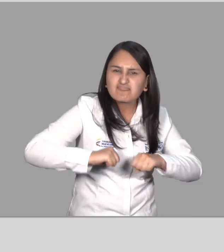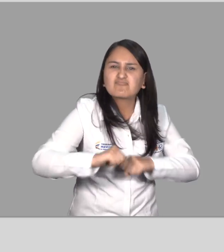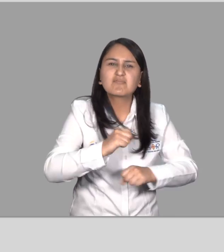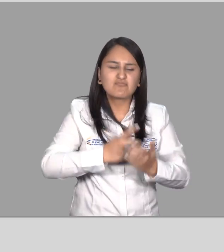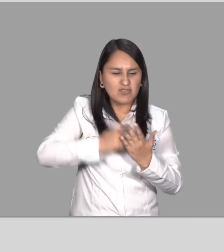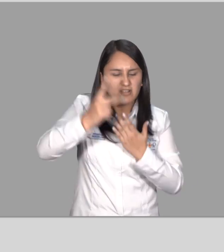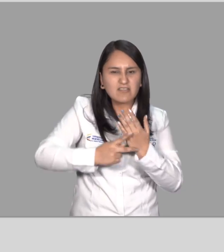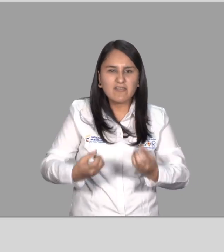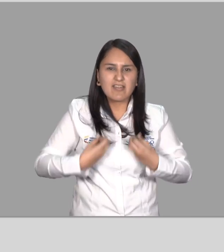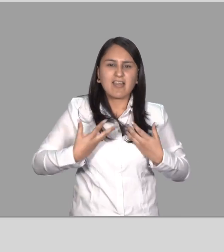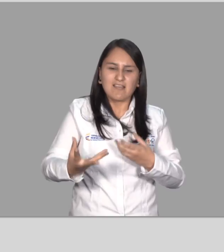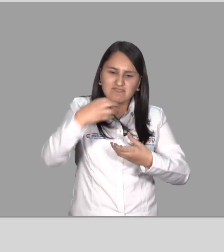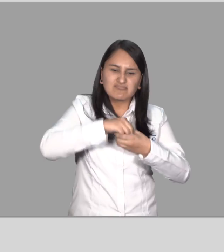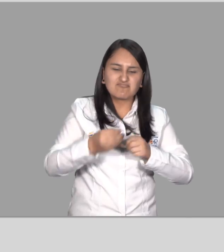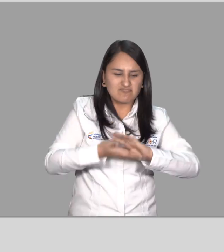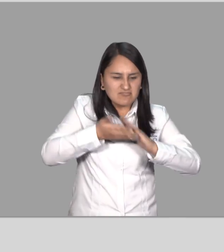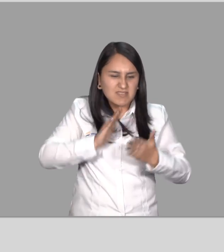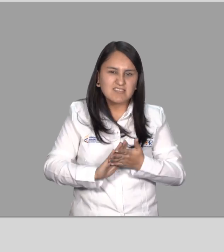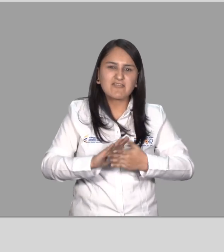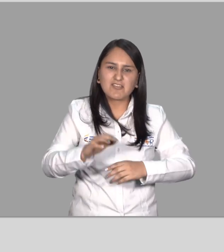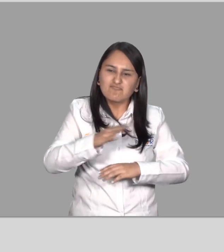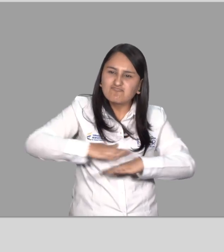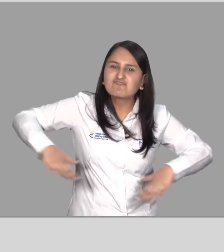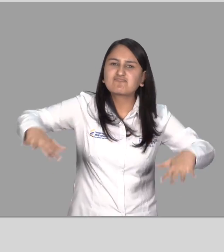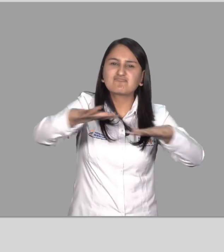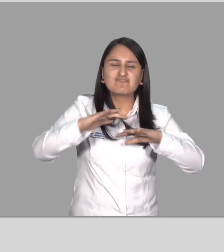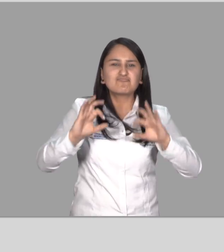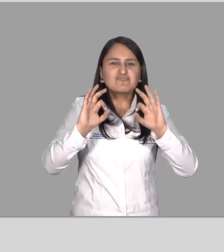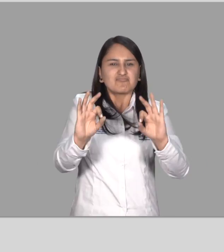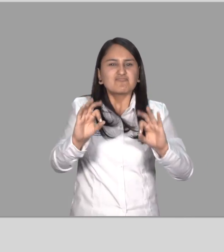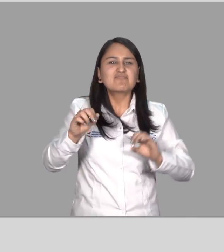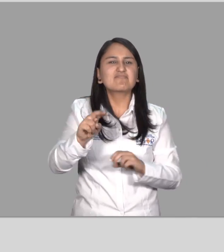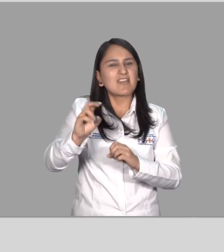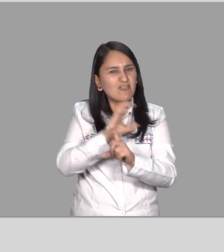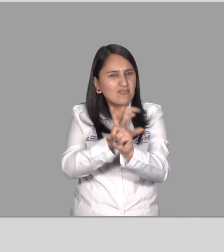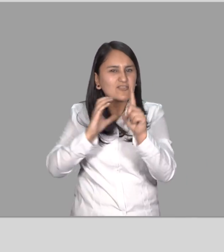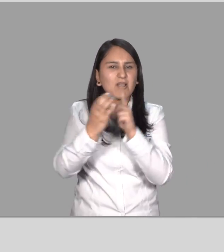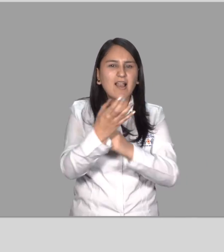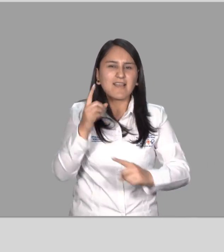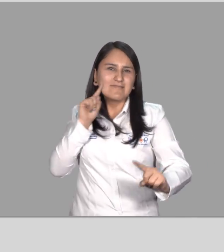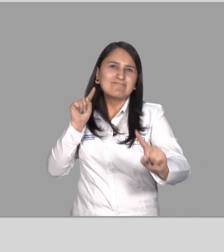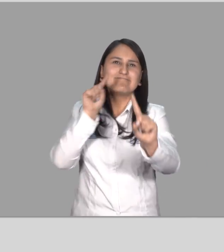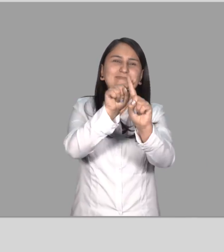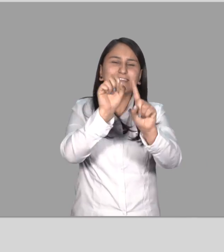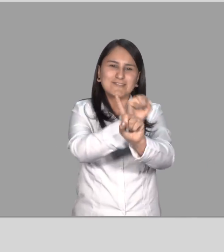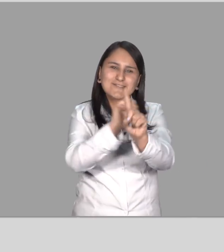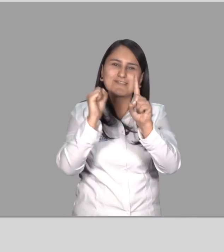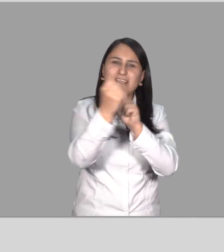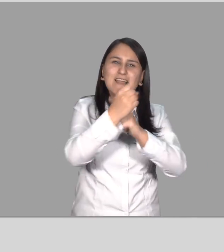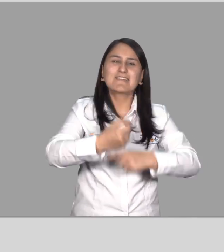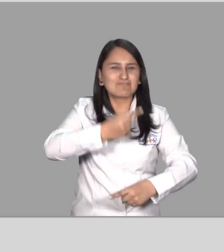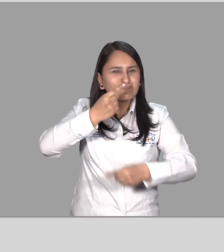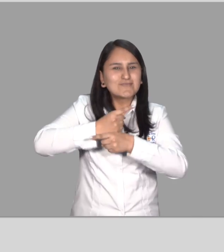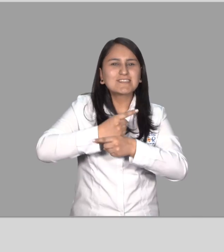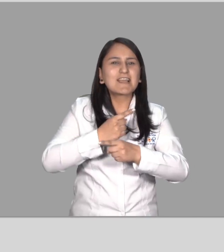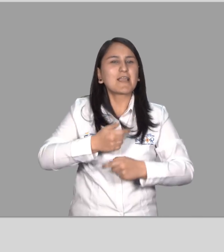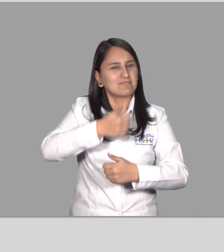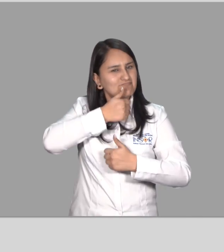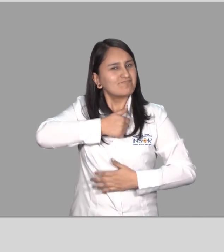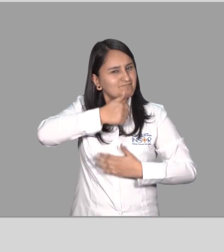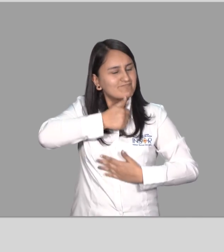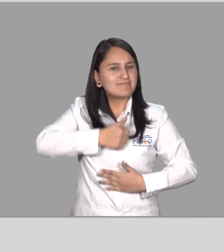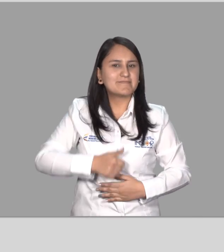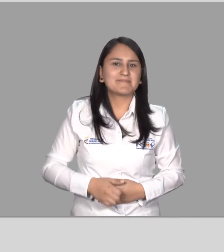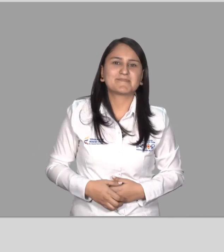Enmarcados dentro de un ambiente pacífico, ecológico y cultural Con miras al fortalecimiento de una sociedad más justa y